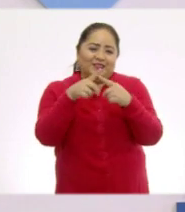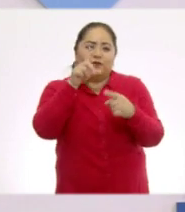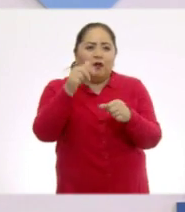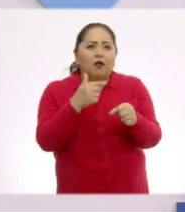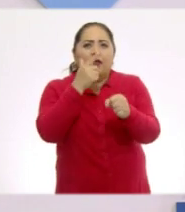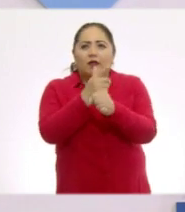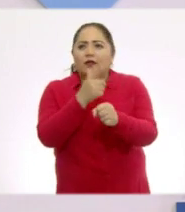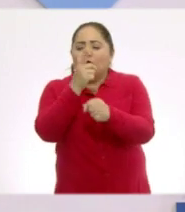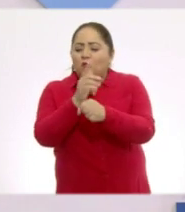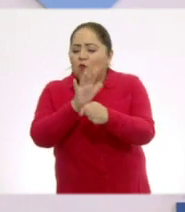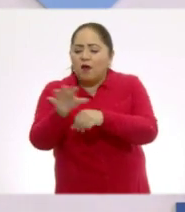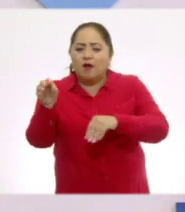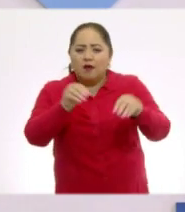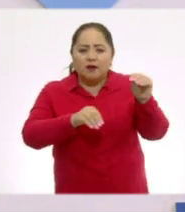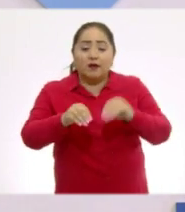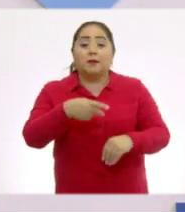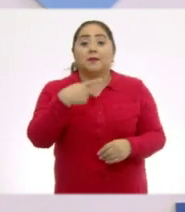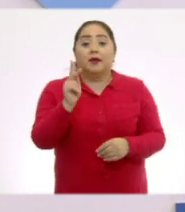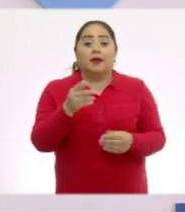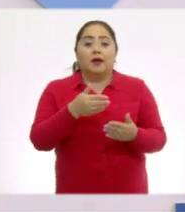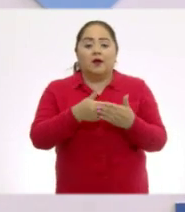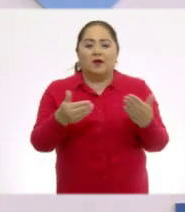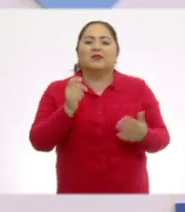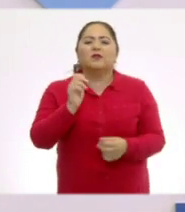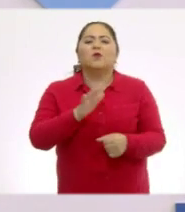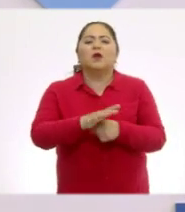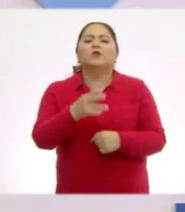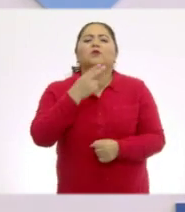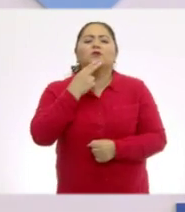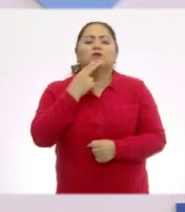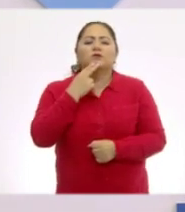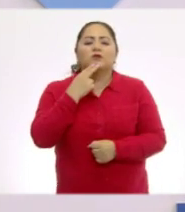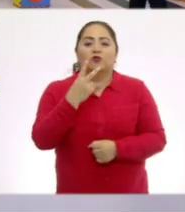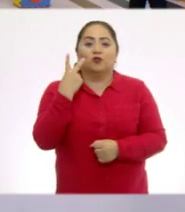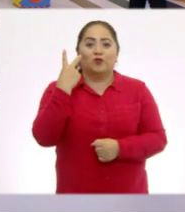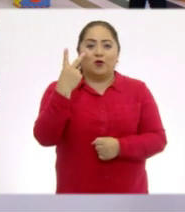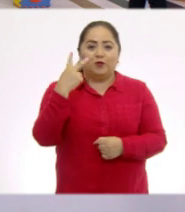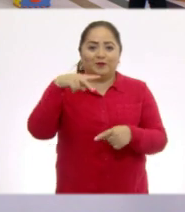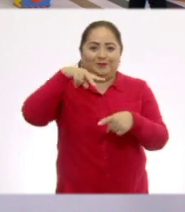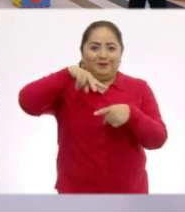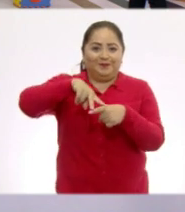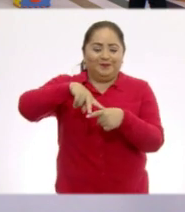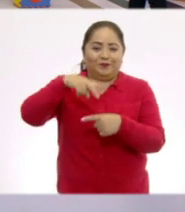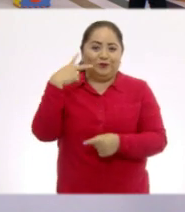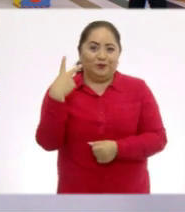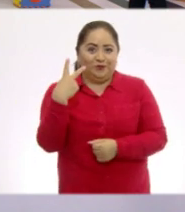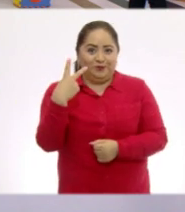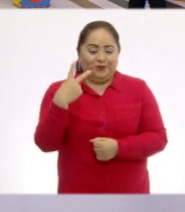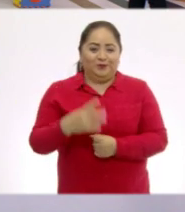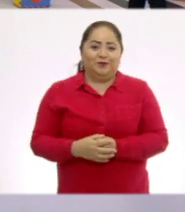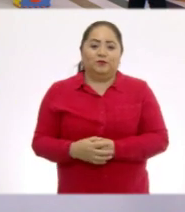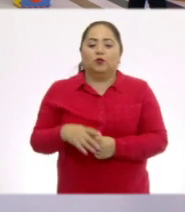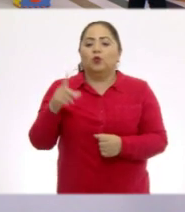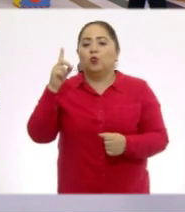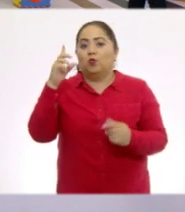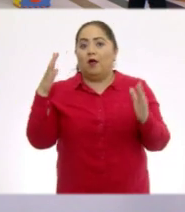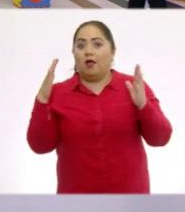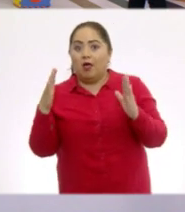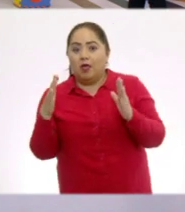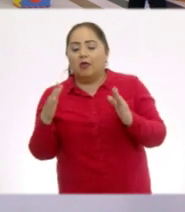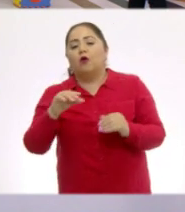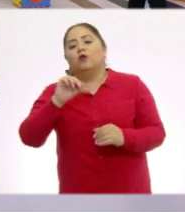descubriendo qué figuras. Y en este caso utilizamos dos triángulos. Triángulo grande